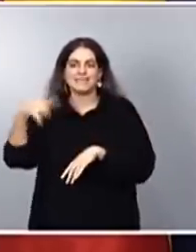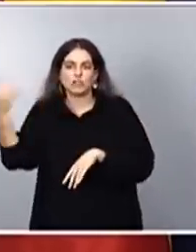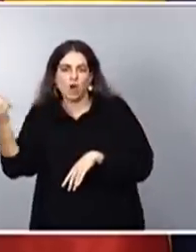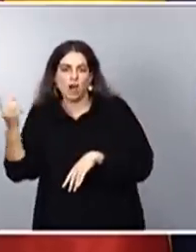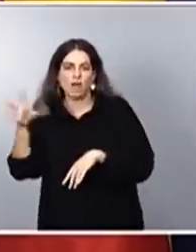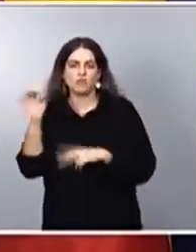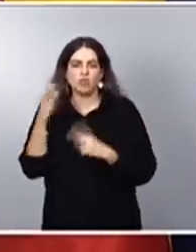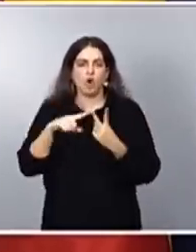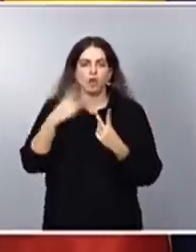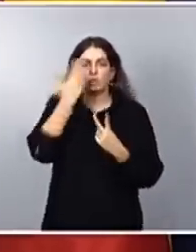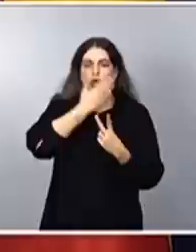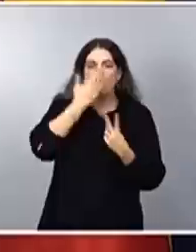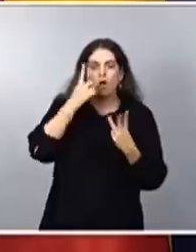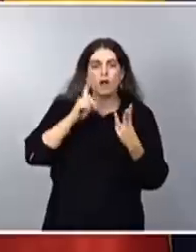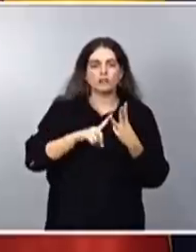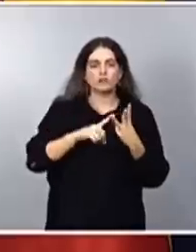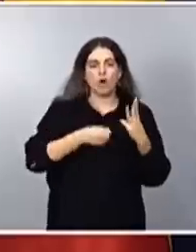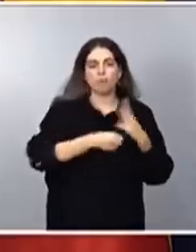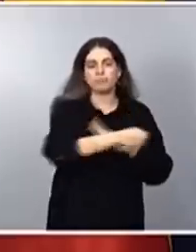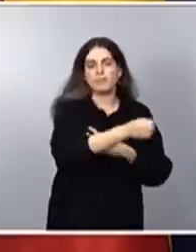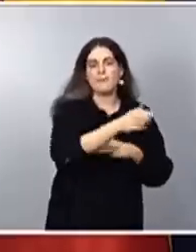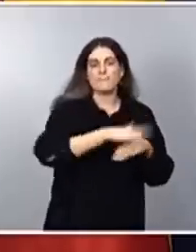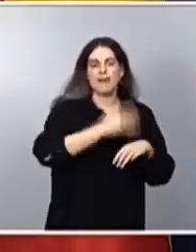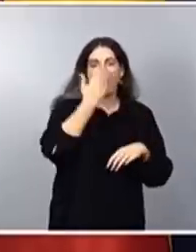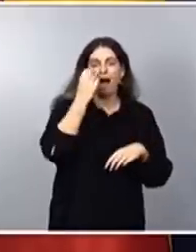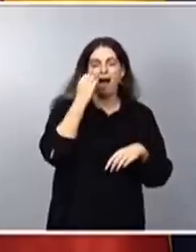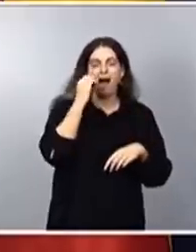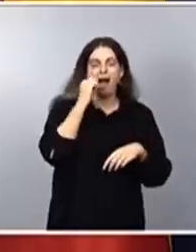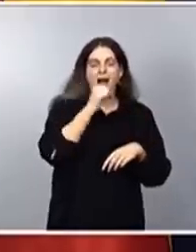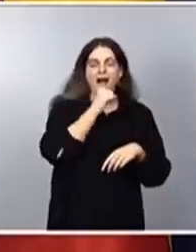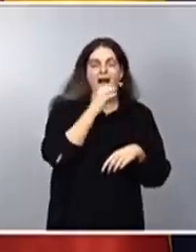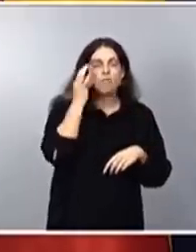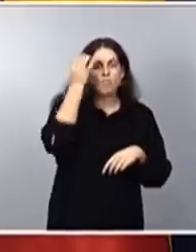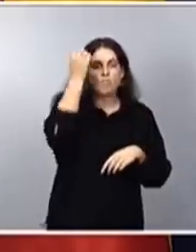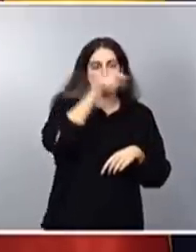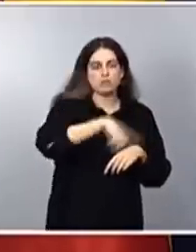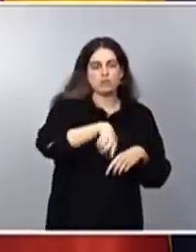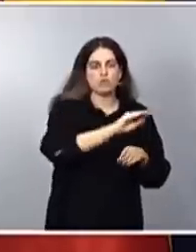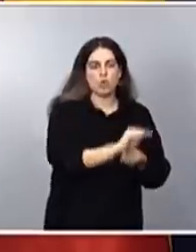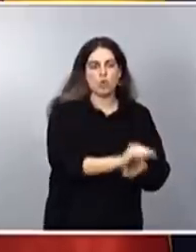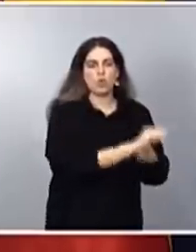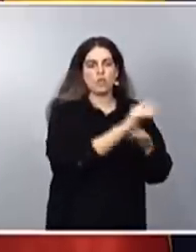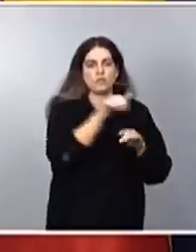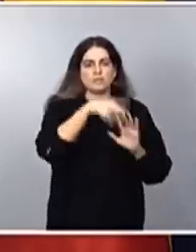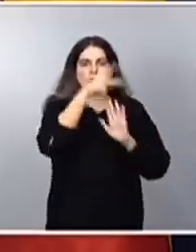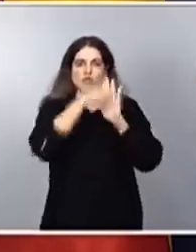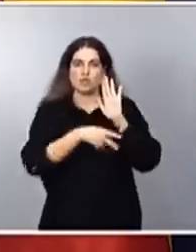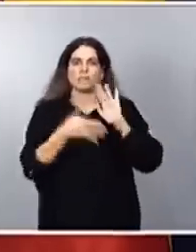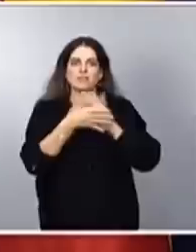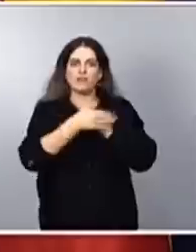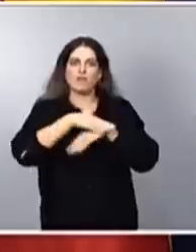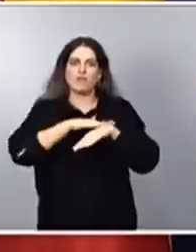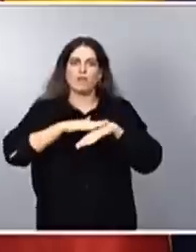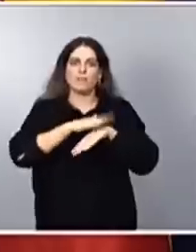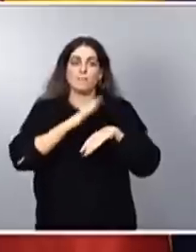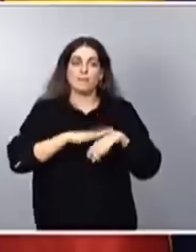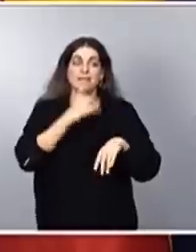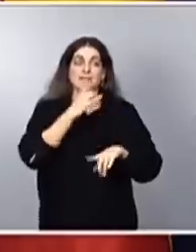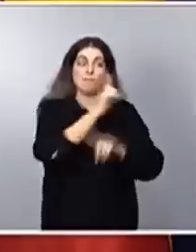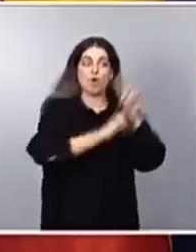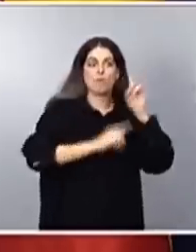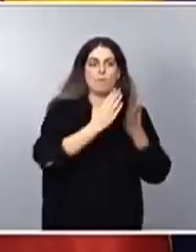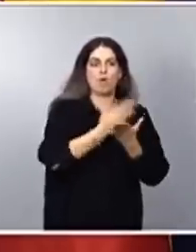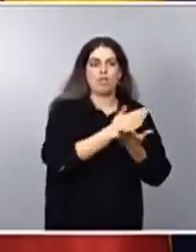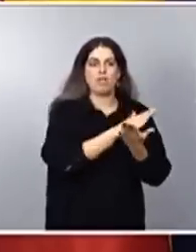y las abuelas, y yo creo que por eso esta norma era fundamental, para empezar a dar respuesta a esos problemas de conciliación que tienen